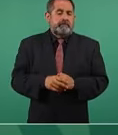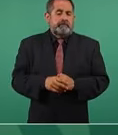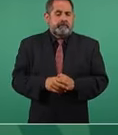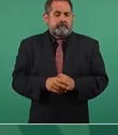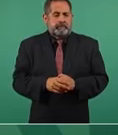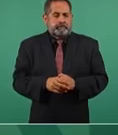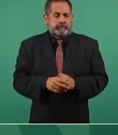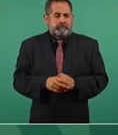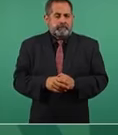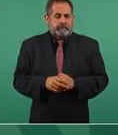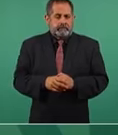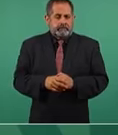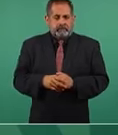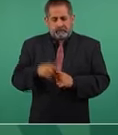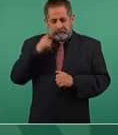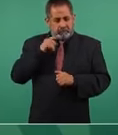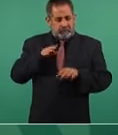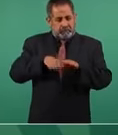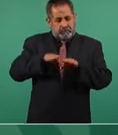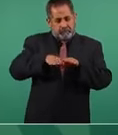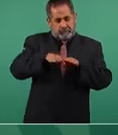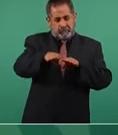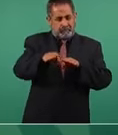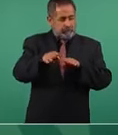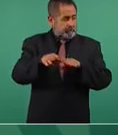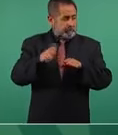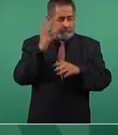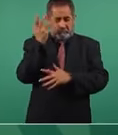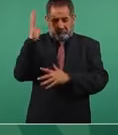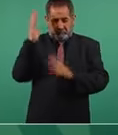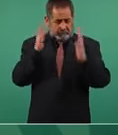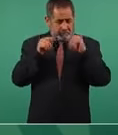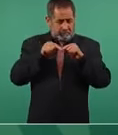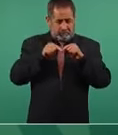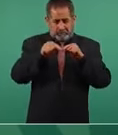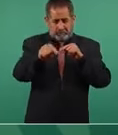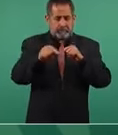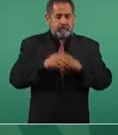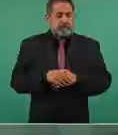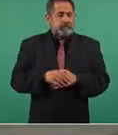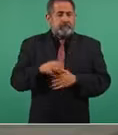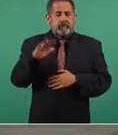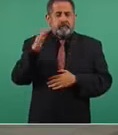En toda la carretera como 50 actos.